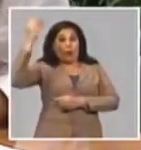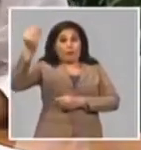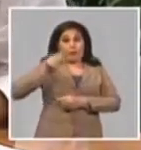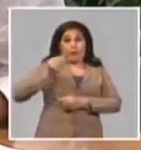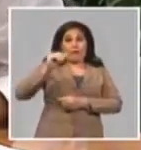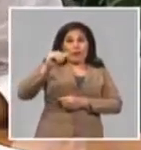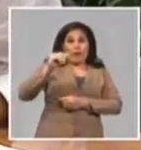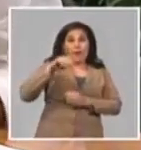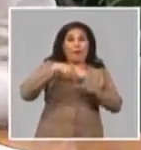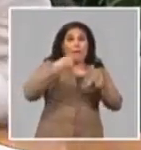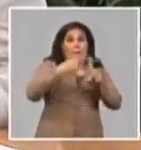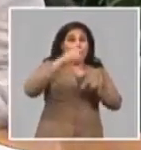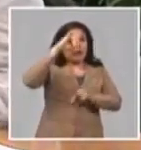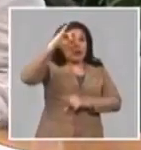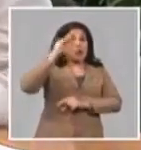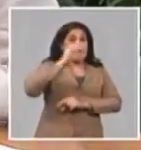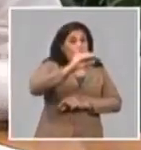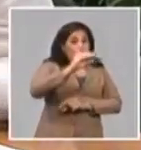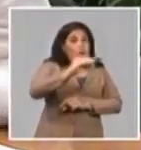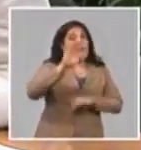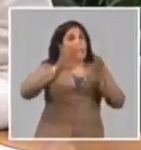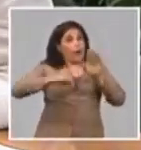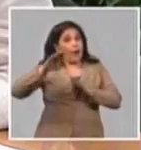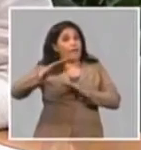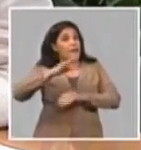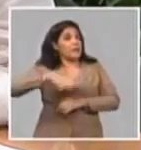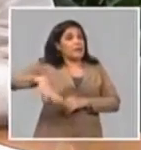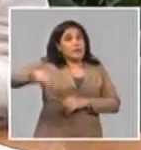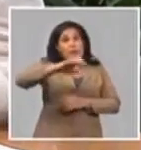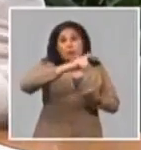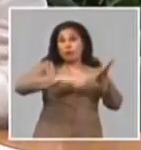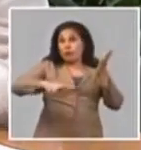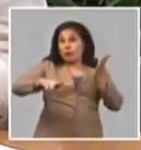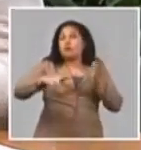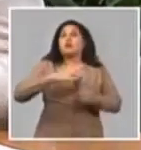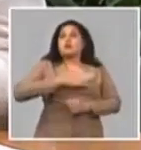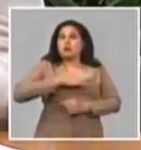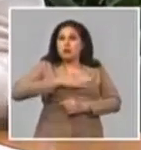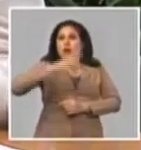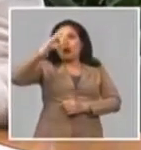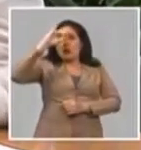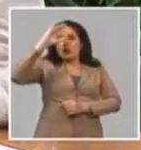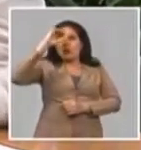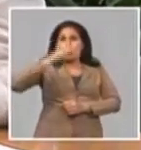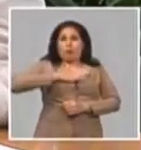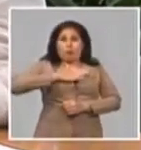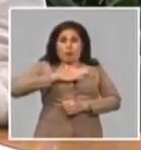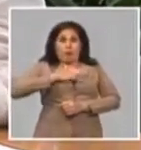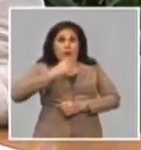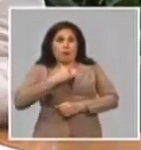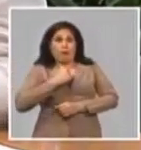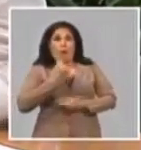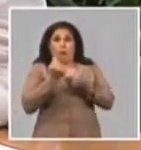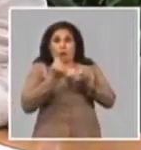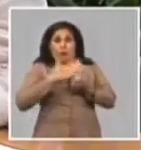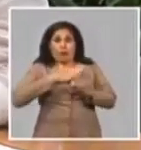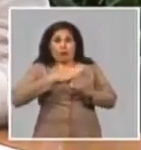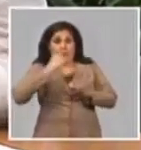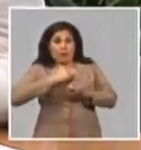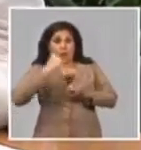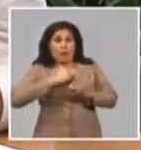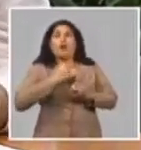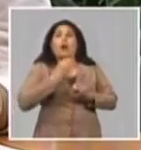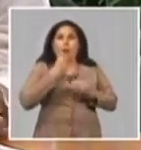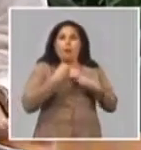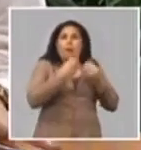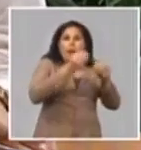el subsidio, porque también hay que decir que muchos territorios han ido, del propio financiamiento que tienen los subsidios